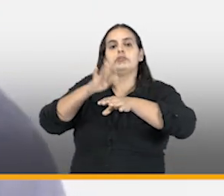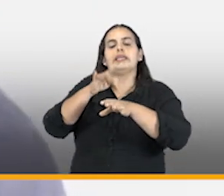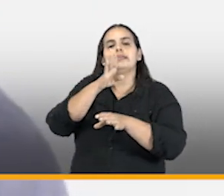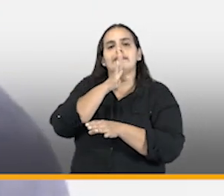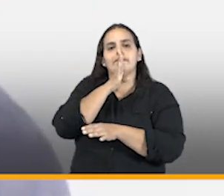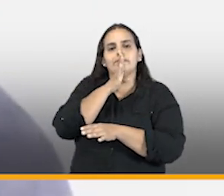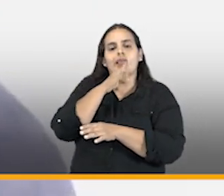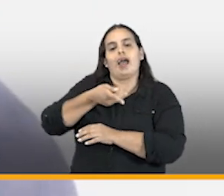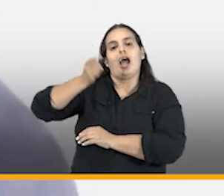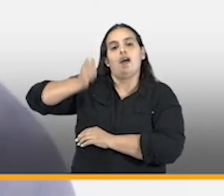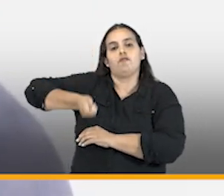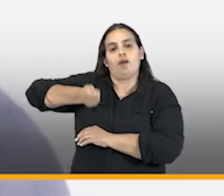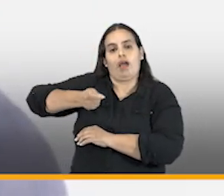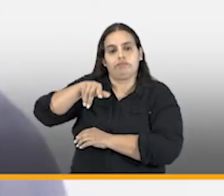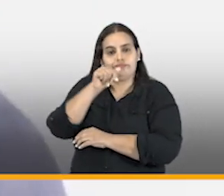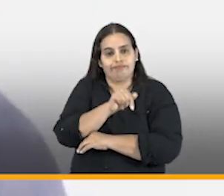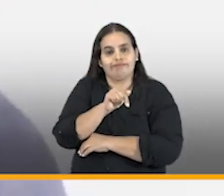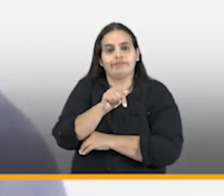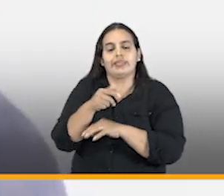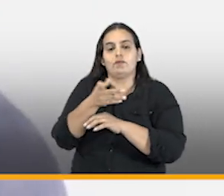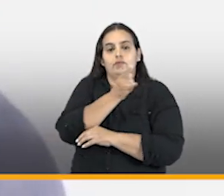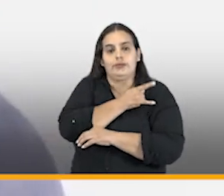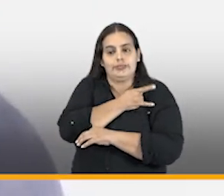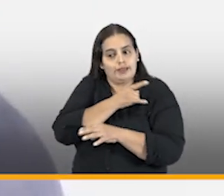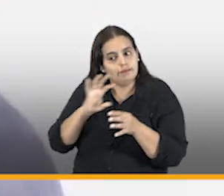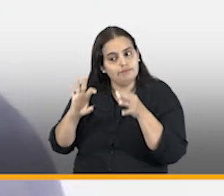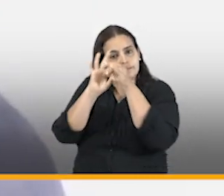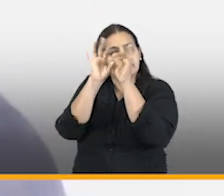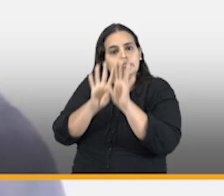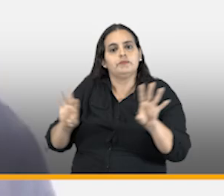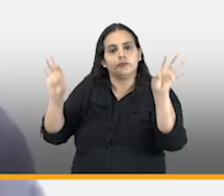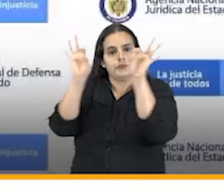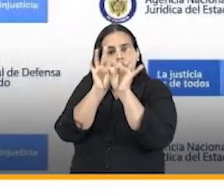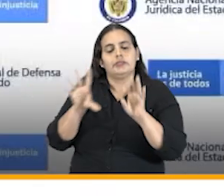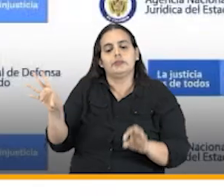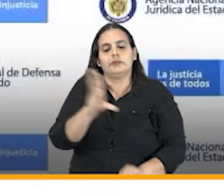facultades de derecho y por eso estamos desarrollando un trabajo importante con ellos